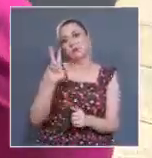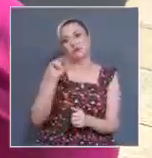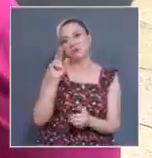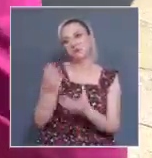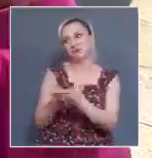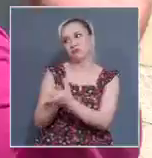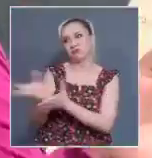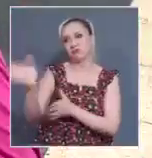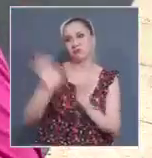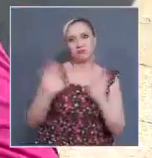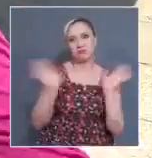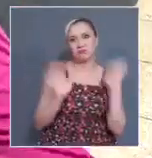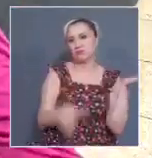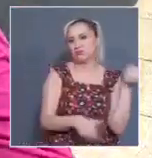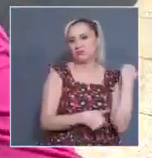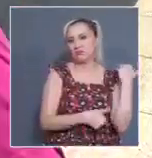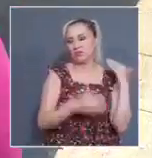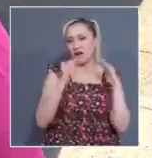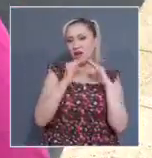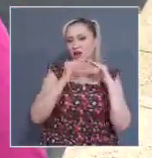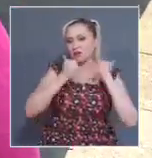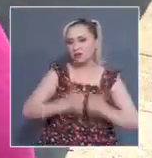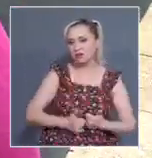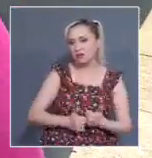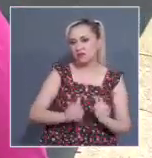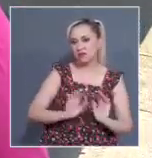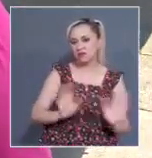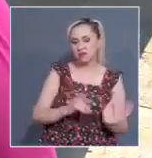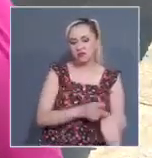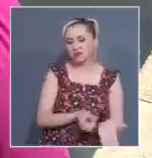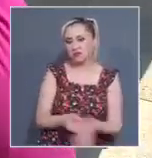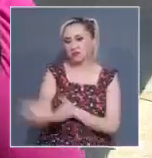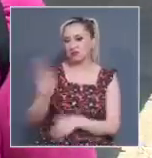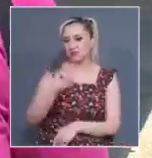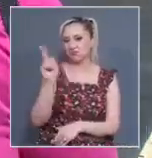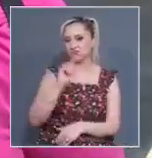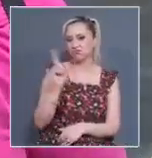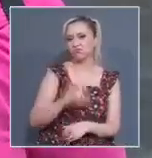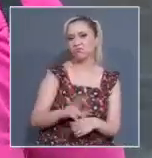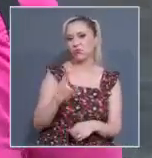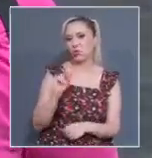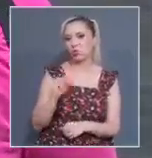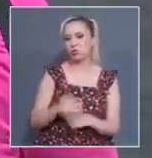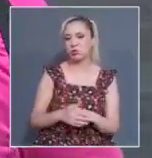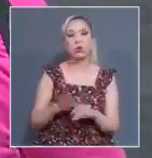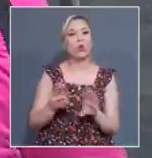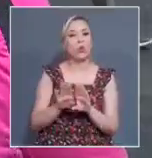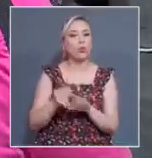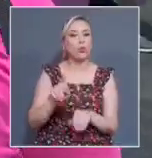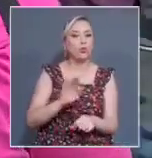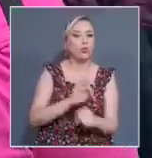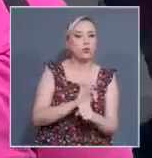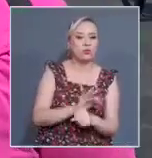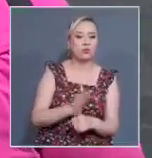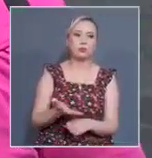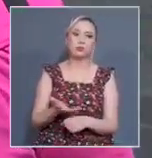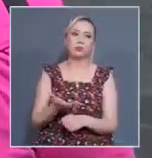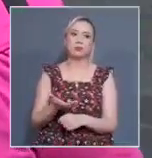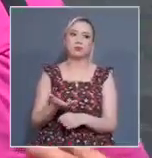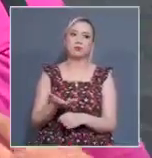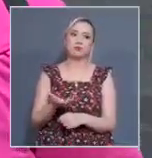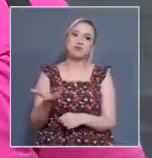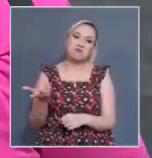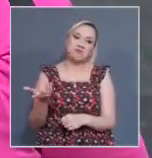así que minimizar que él salga, él casi no sale. ¿Cómo lo proteges? Solamente es